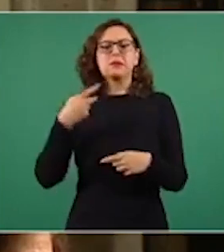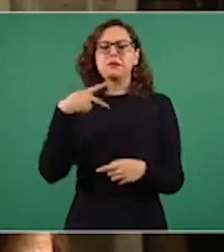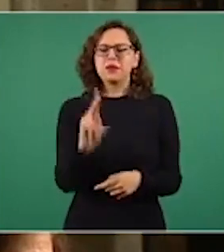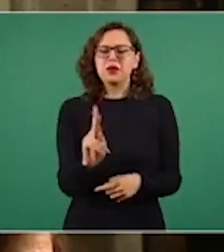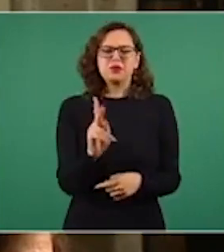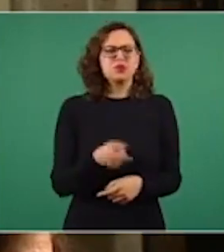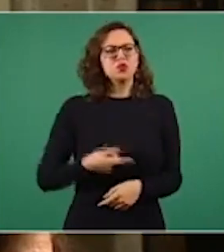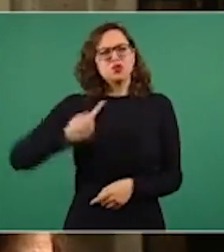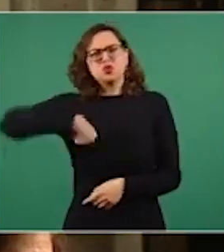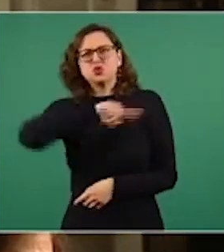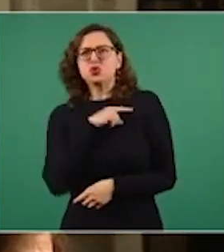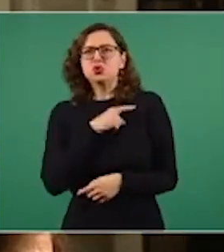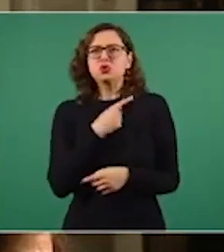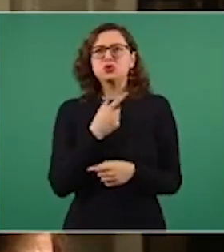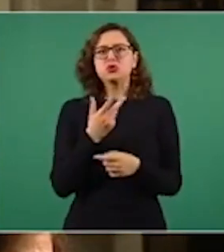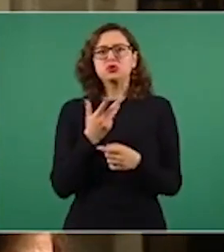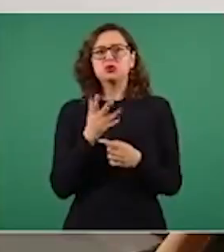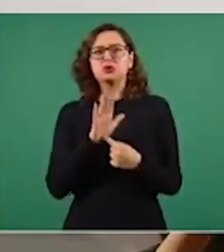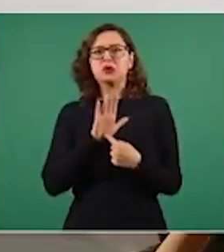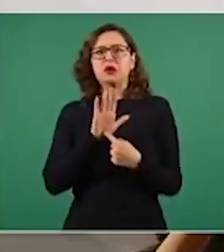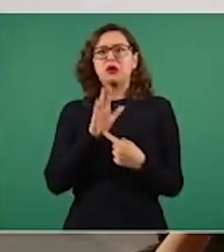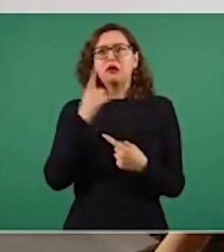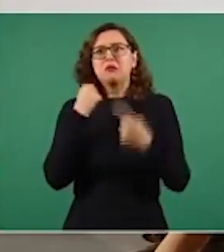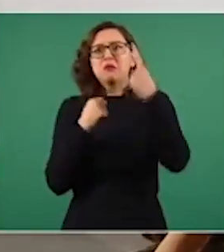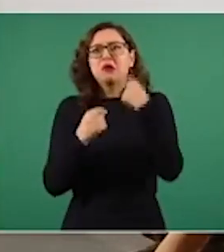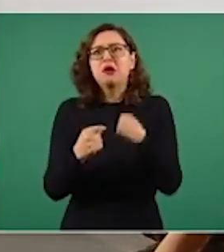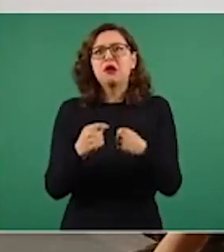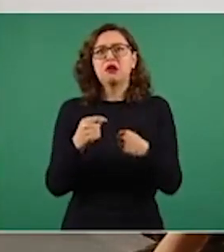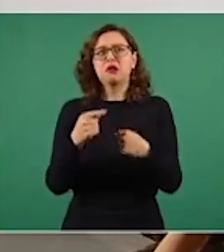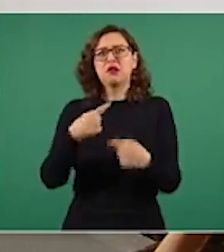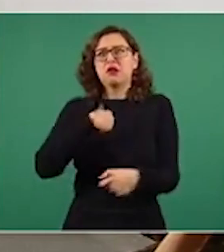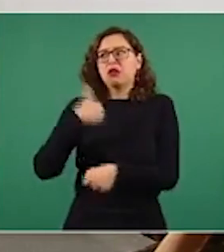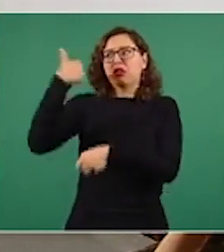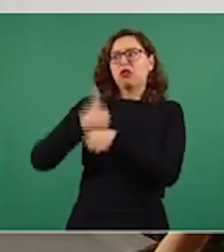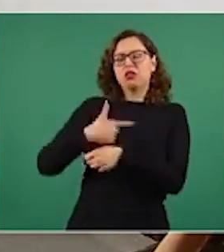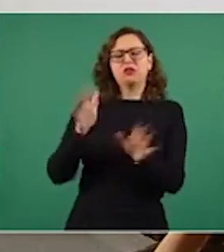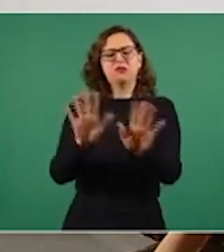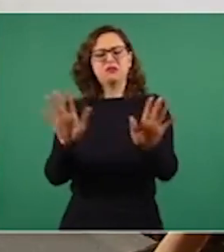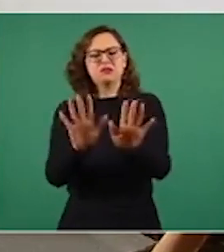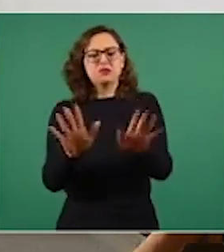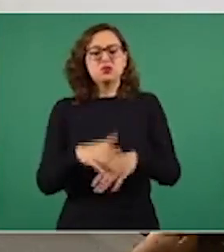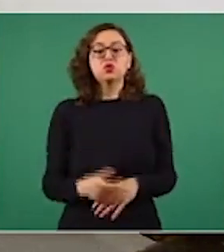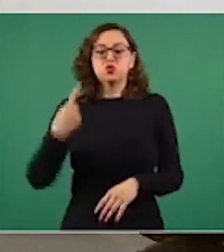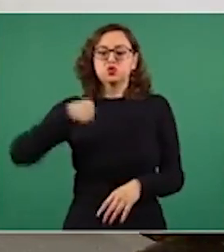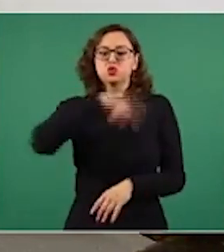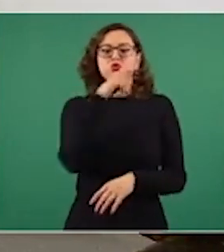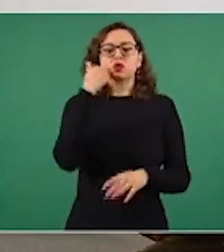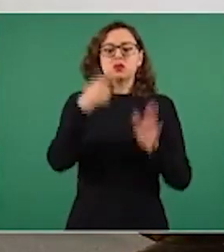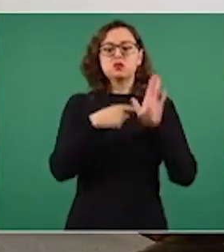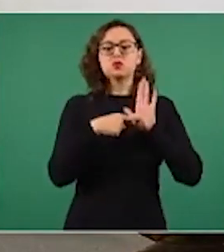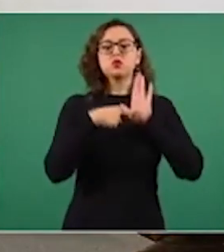correctas para hacer visibilizar esto. Hemos presentado denuncias ante la Fiscalía General de la República